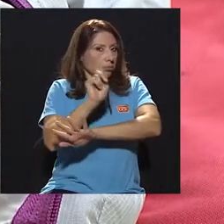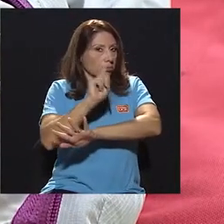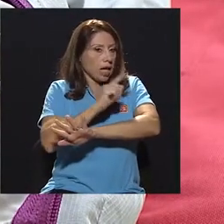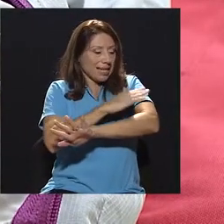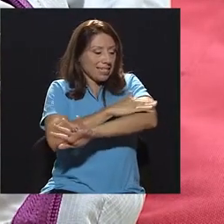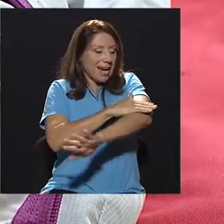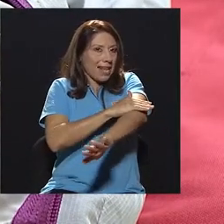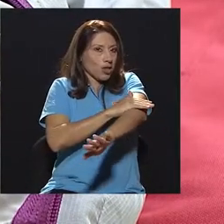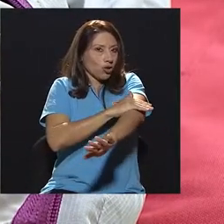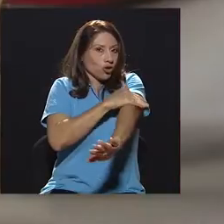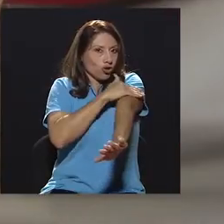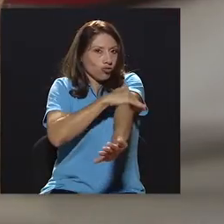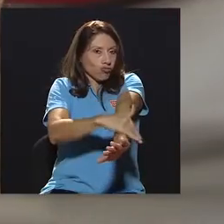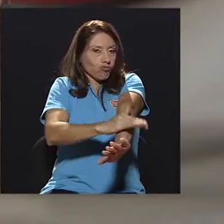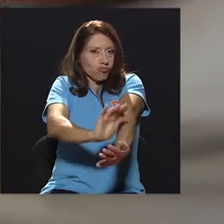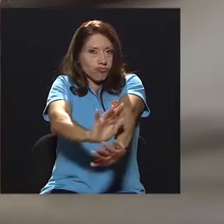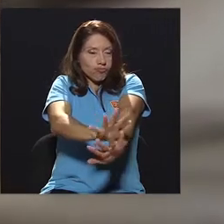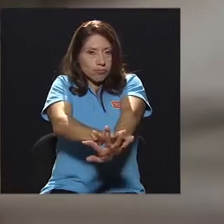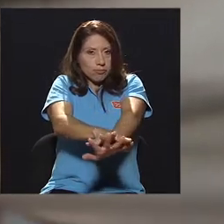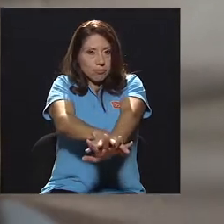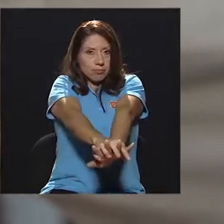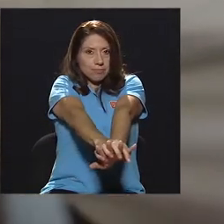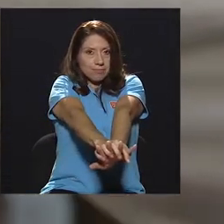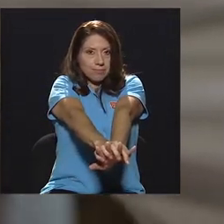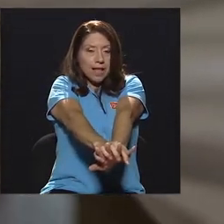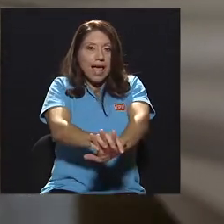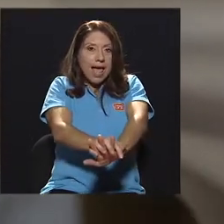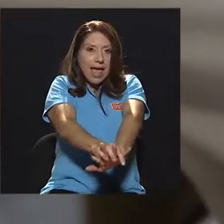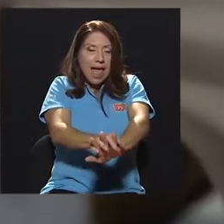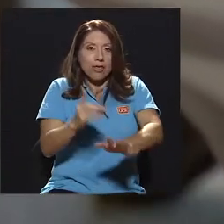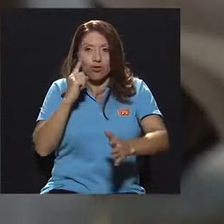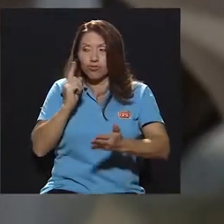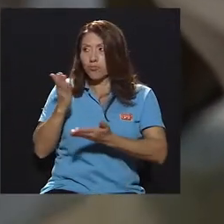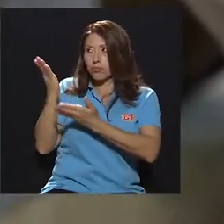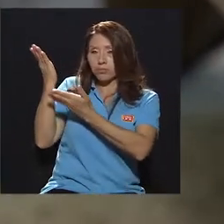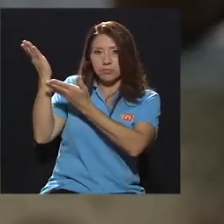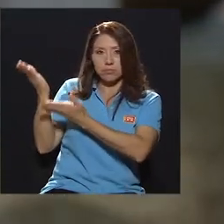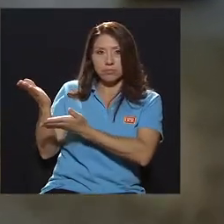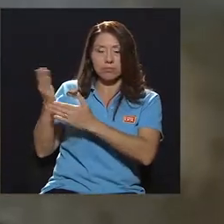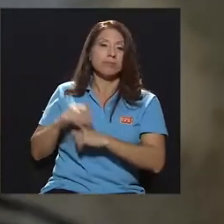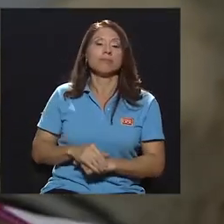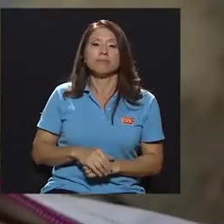más o menos una profundidad de al menos cinco o seis centímetros.